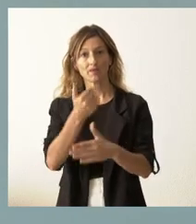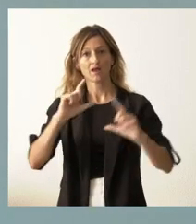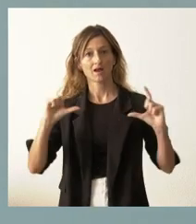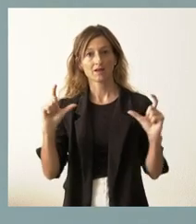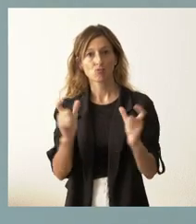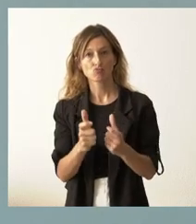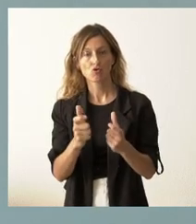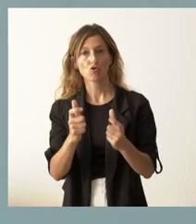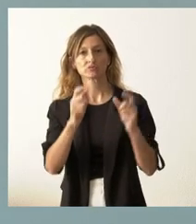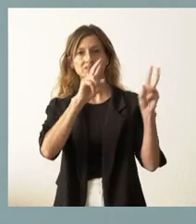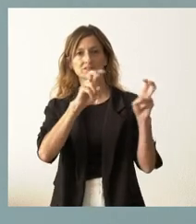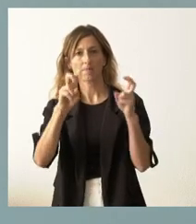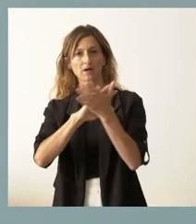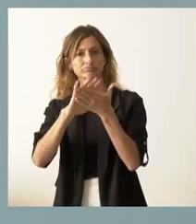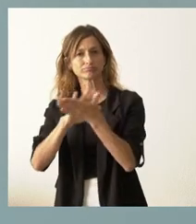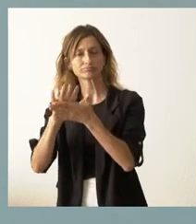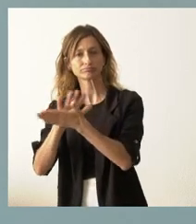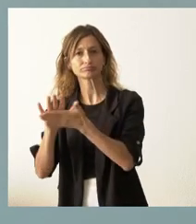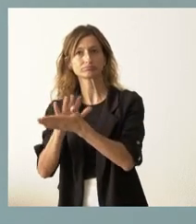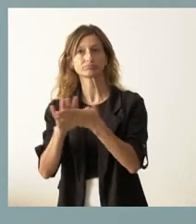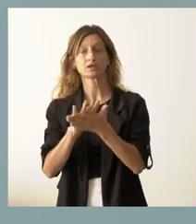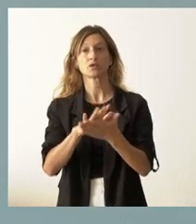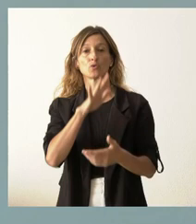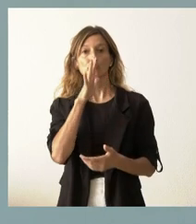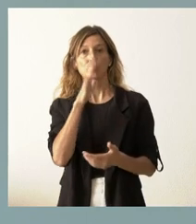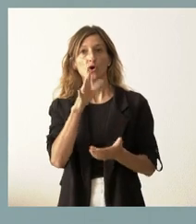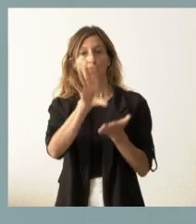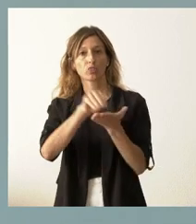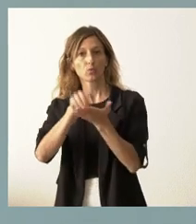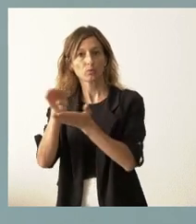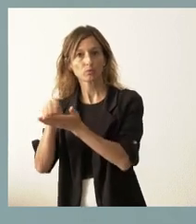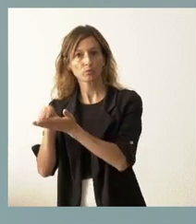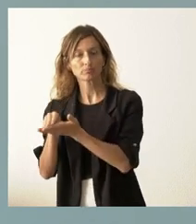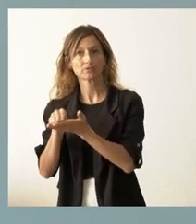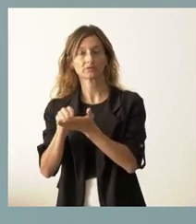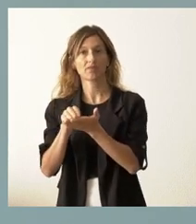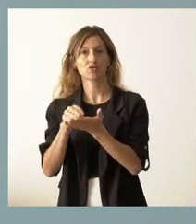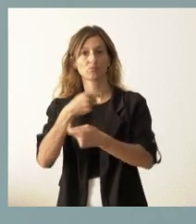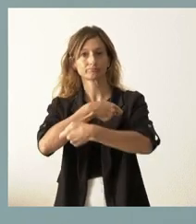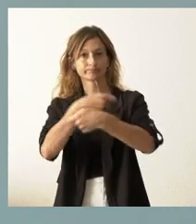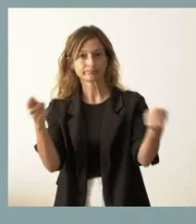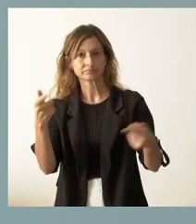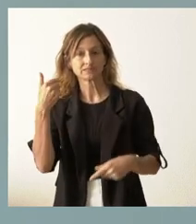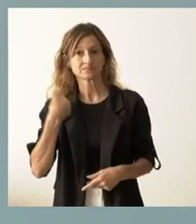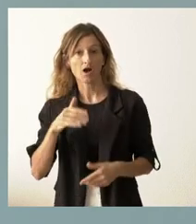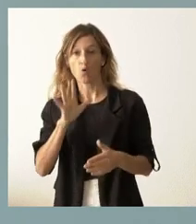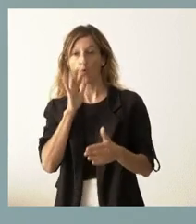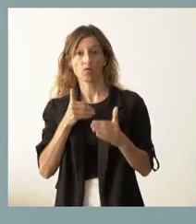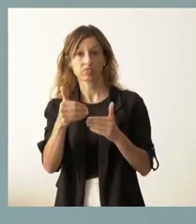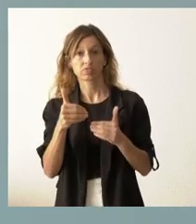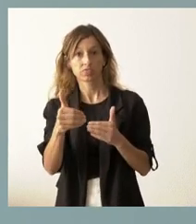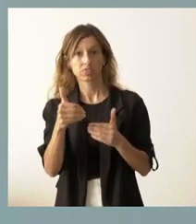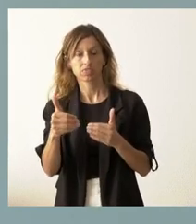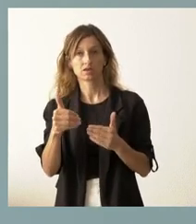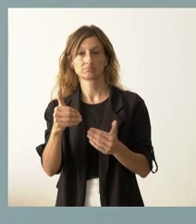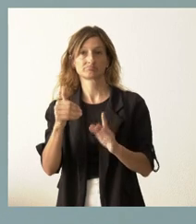Se han tratado diversos asuntos cuya documentación les ha sido entregada o les va a ser entregado con carácter